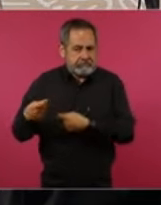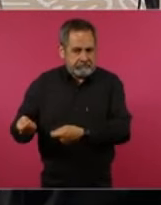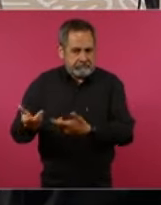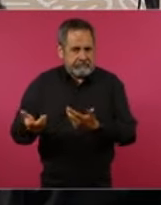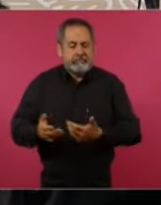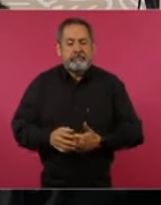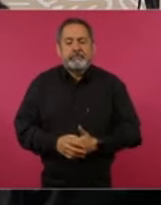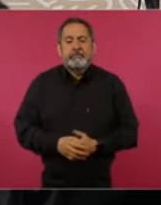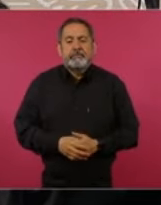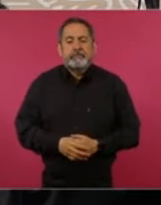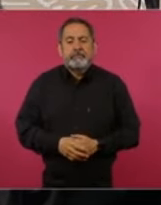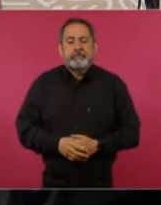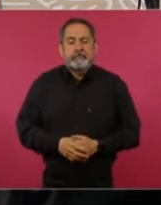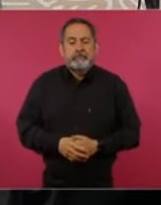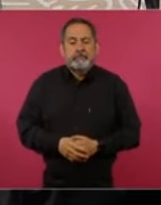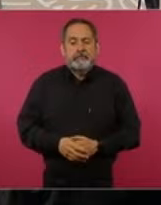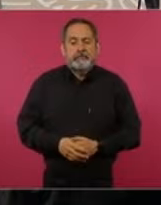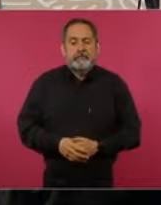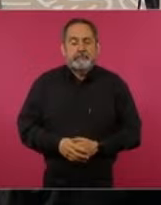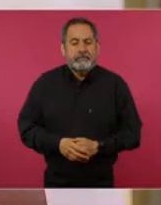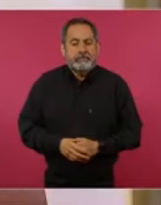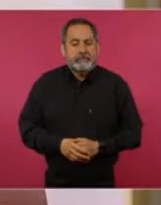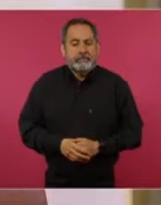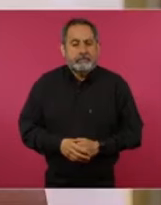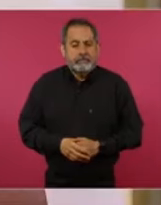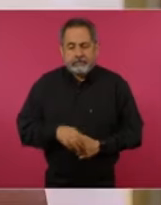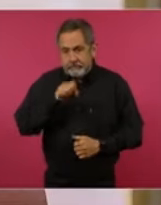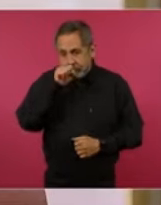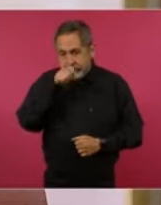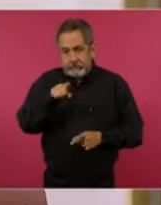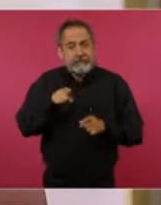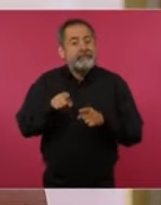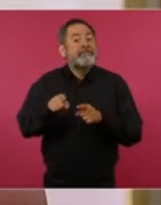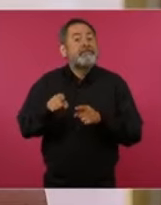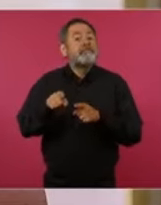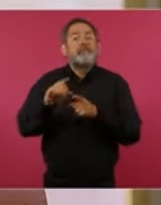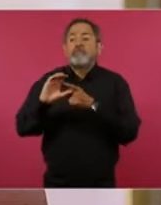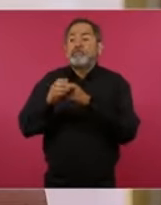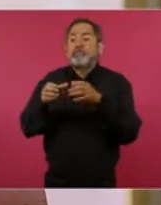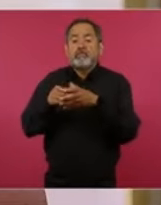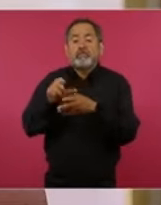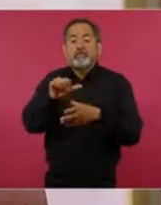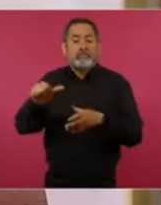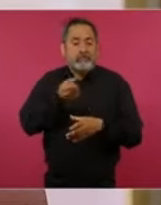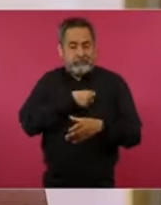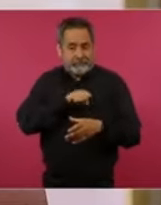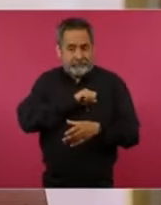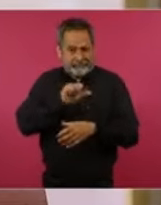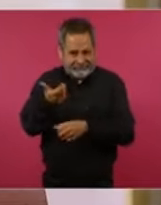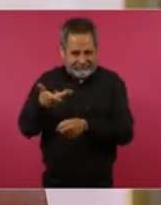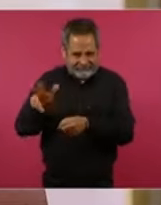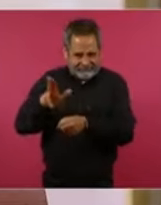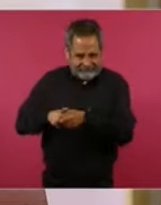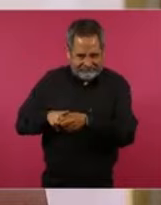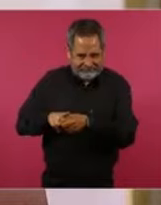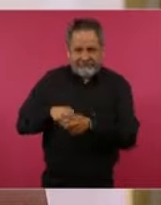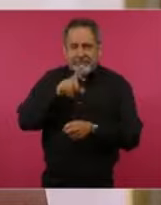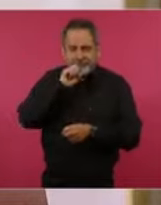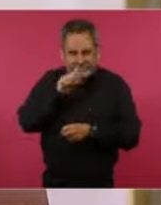ahora los de los comités de salud a través de una